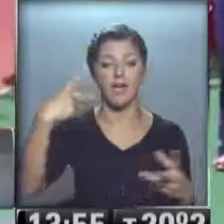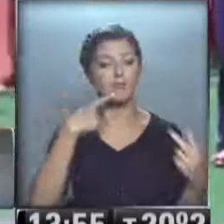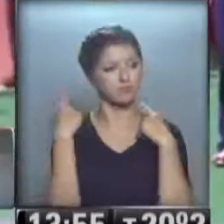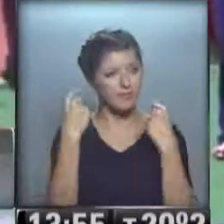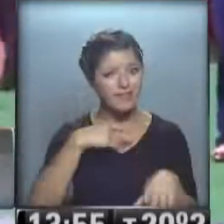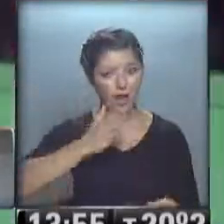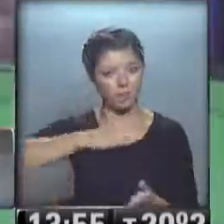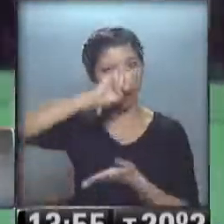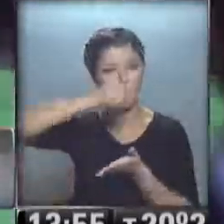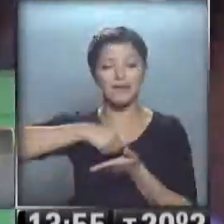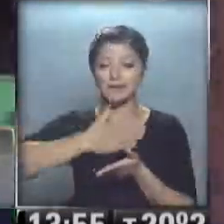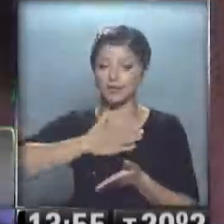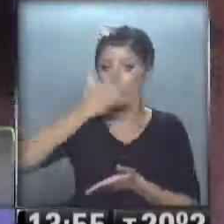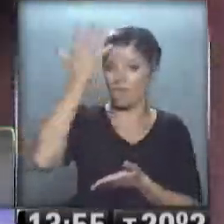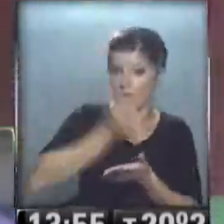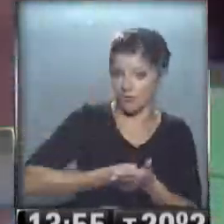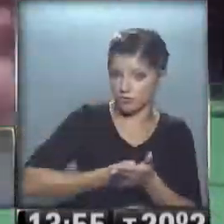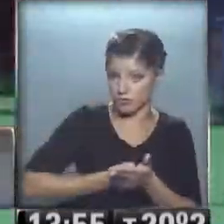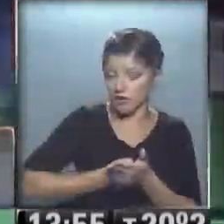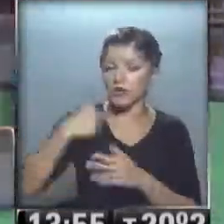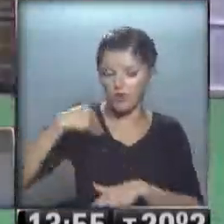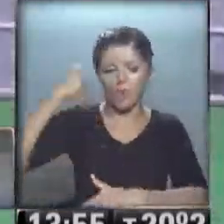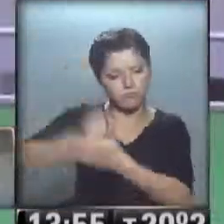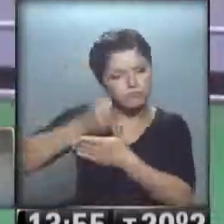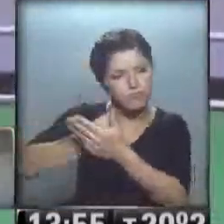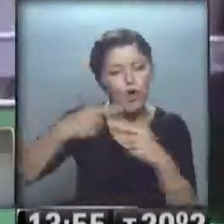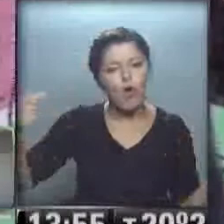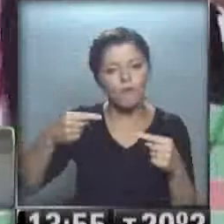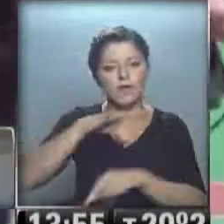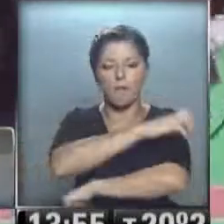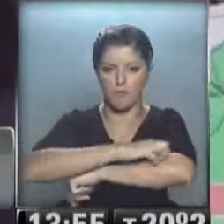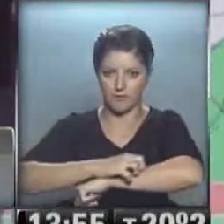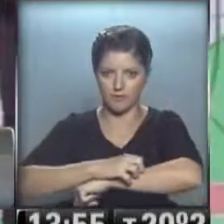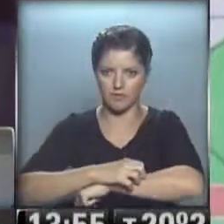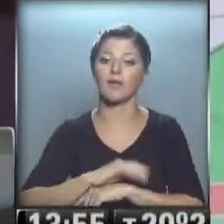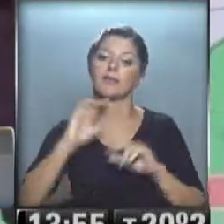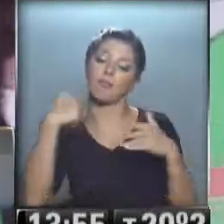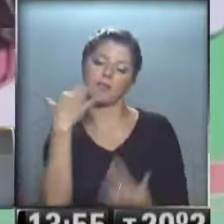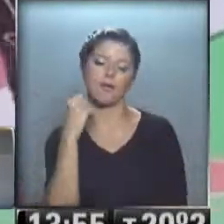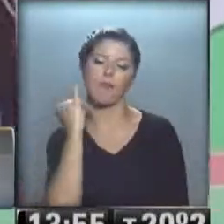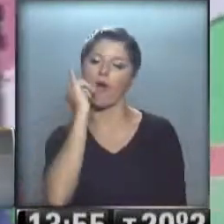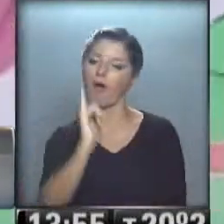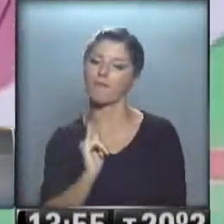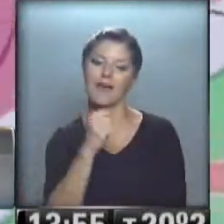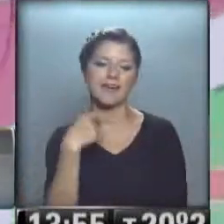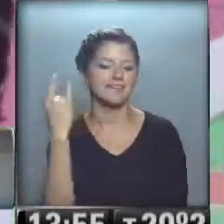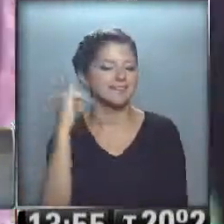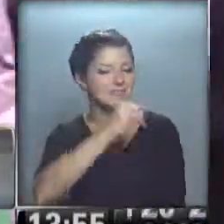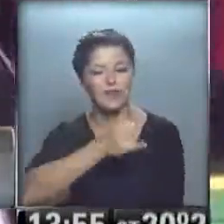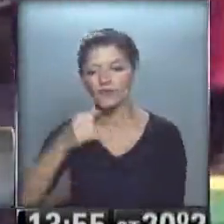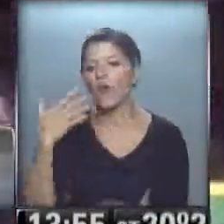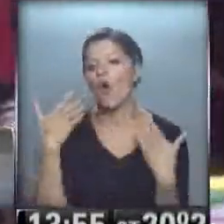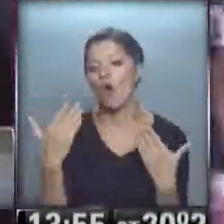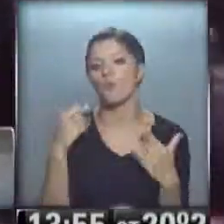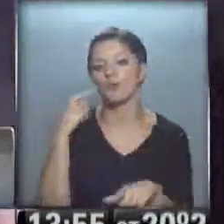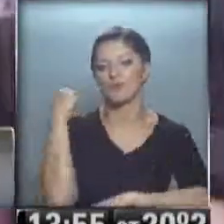corrijan en caso de que se equivoque y que va a luchar en contra de la pobreza. Y no podemos dejar de mencionar, no podemos dejar de mencionar, por supuesto,